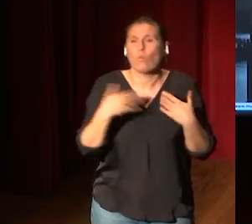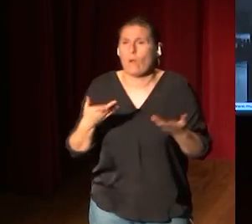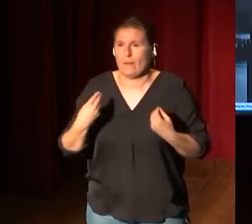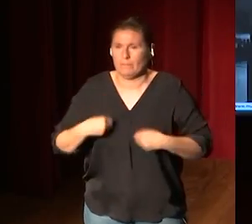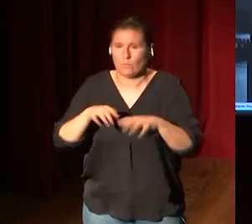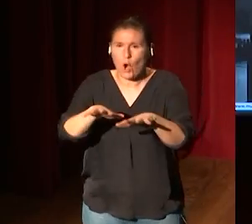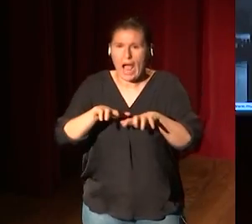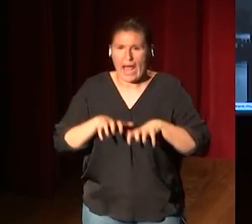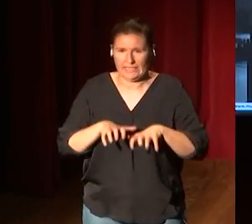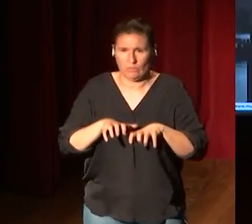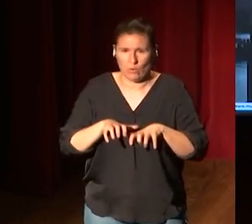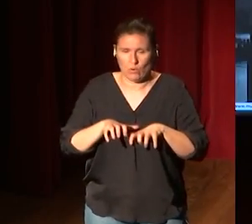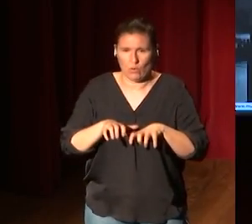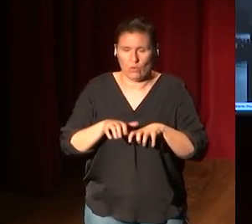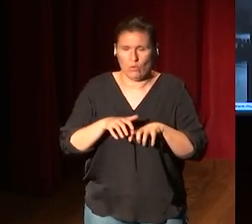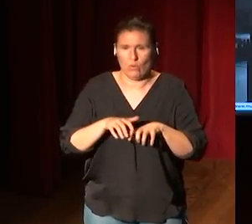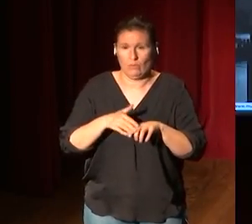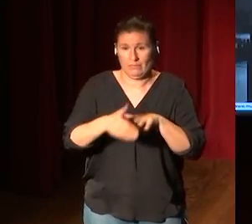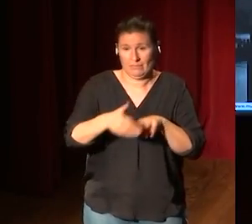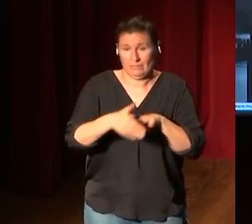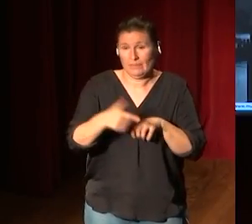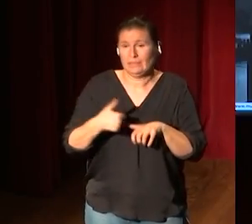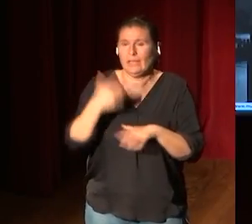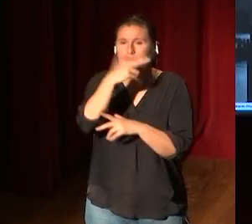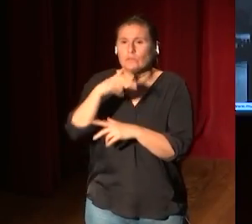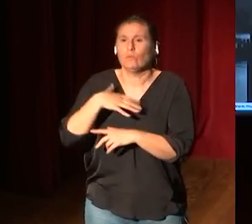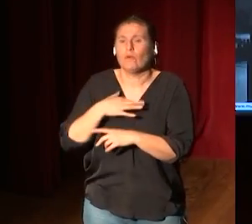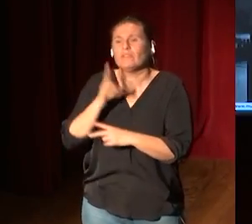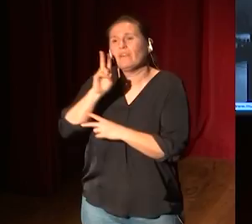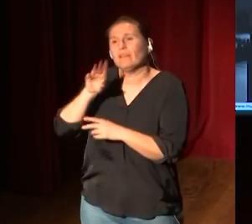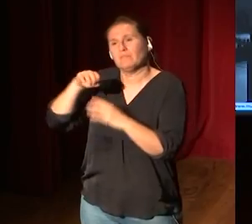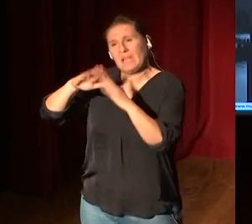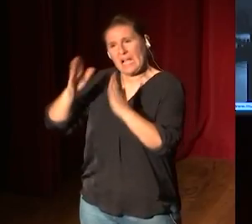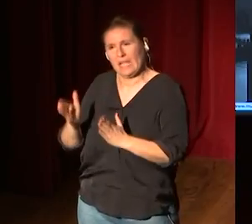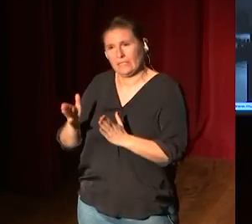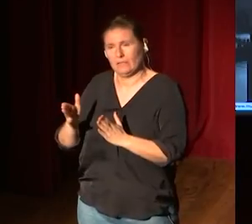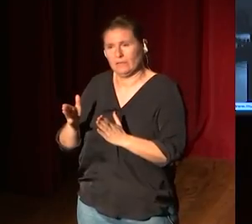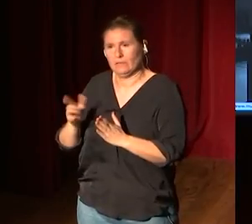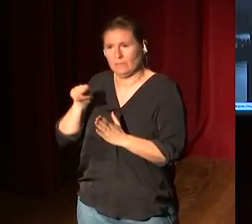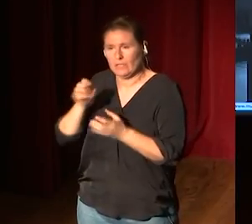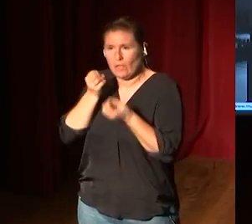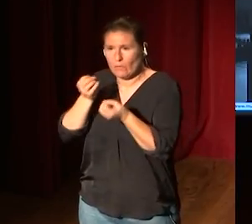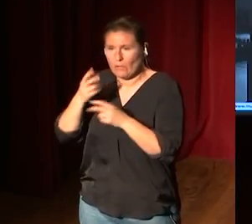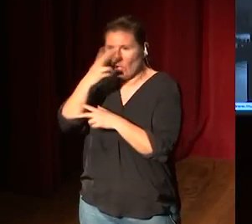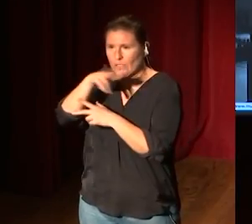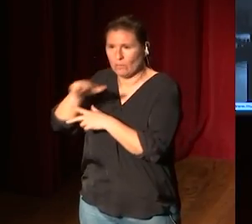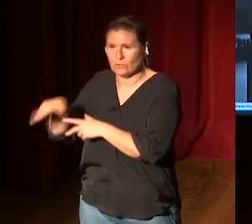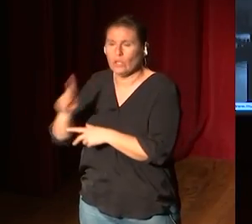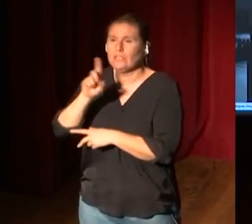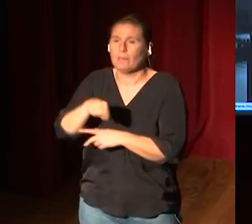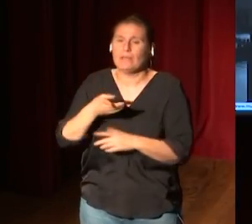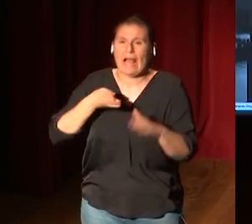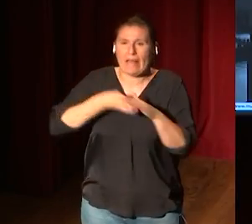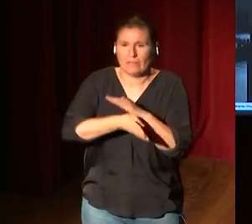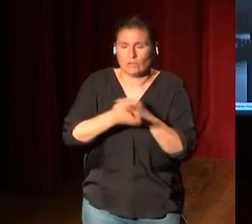y tú pudieses consultar desde casa desde donde estuvieses la información en el museo también tienes acceso a la